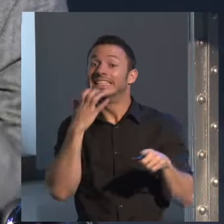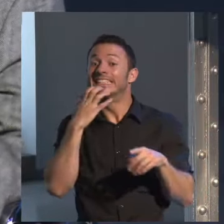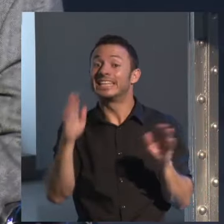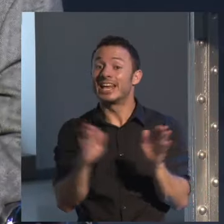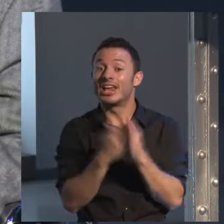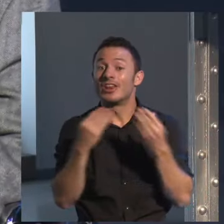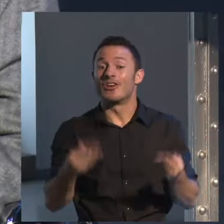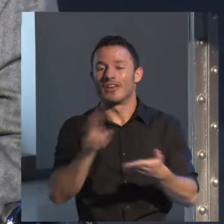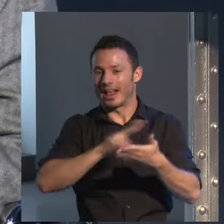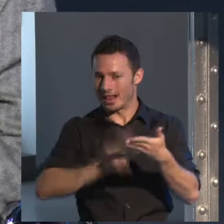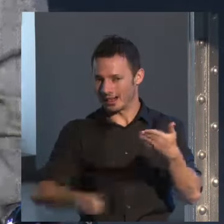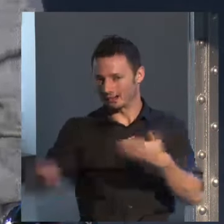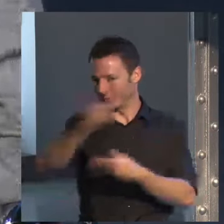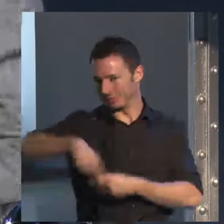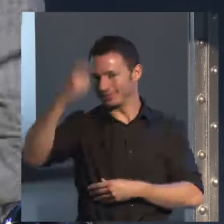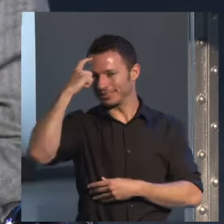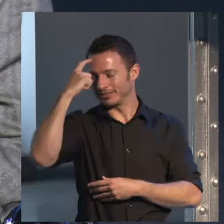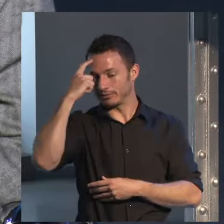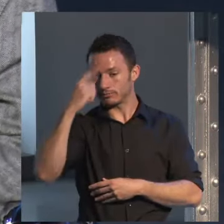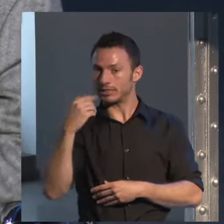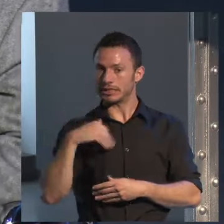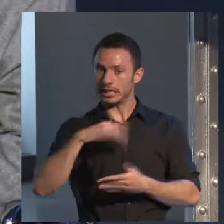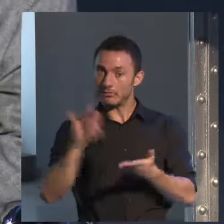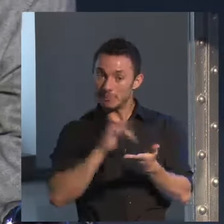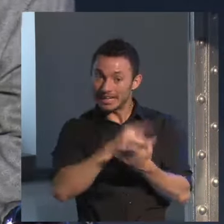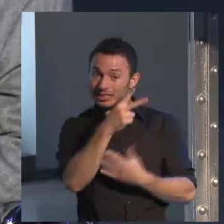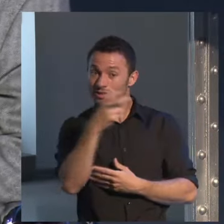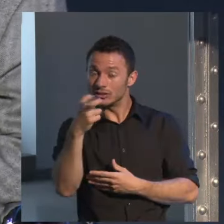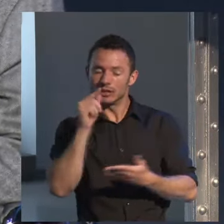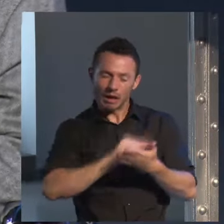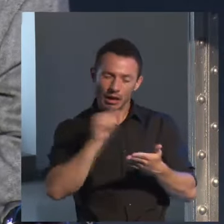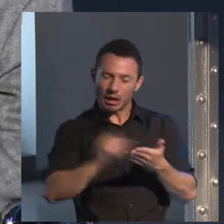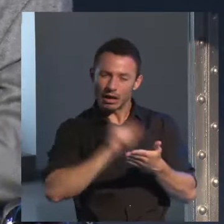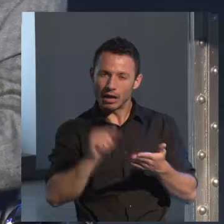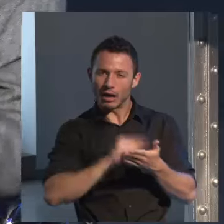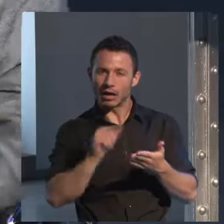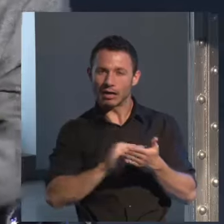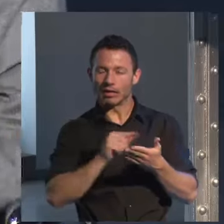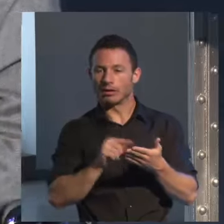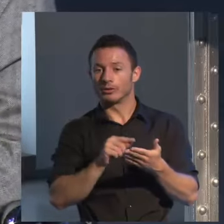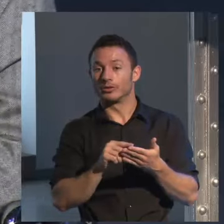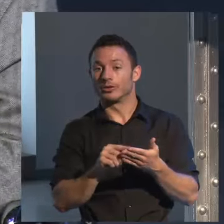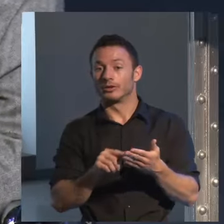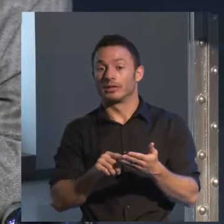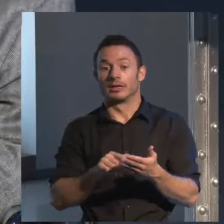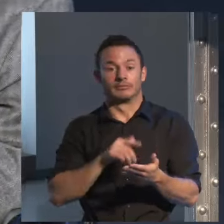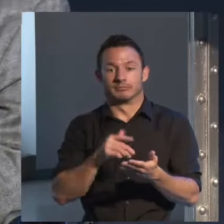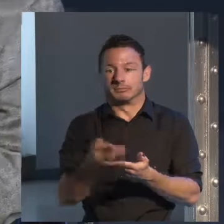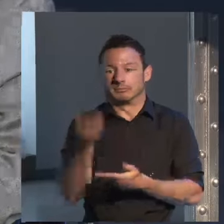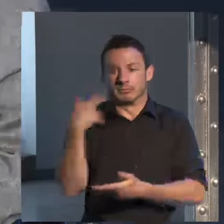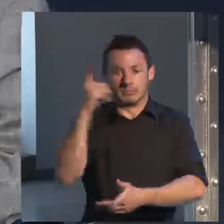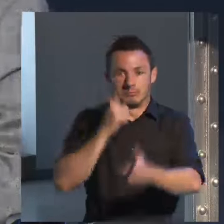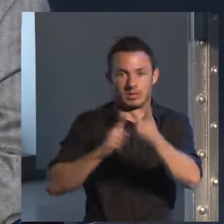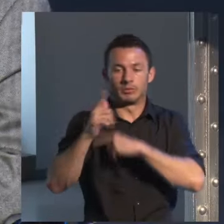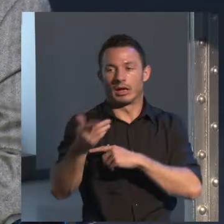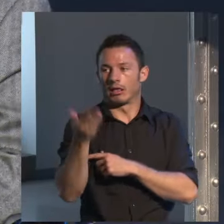Y tengo escritas 200 páginas. Y paré en el punto exacto ya cuando iba a salir a hacer este viaje hace un mes que ando dando